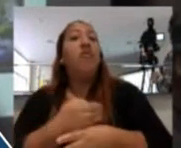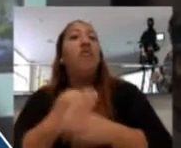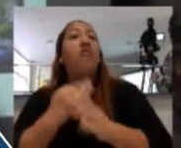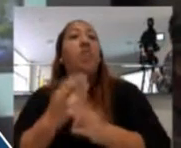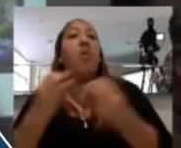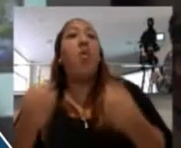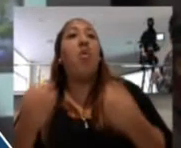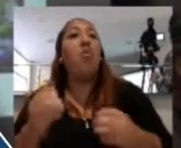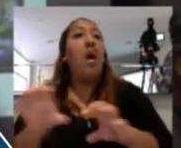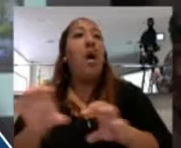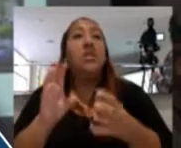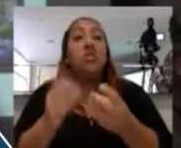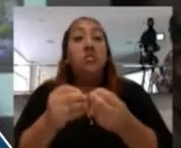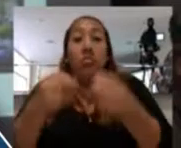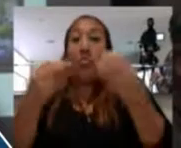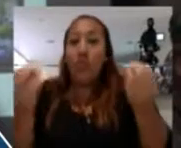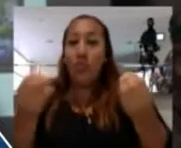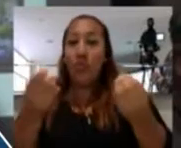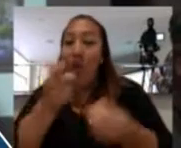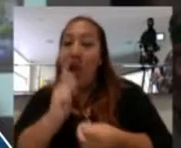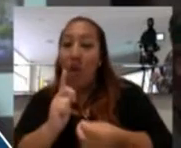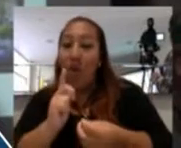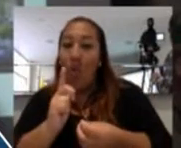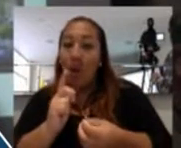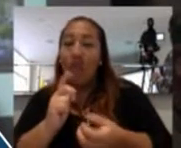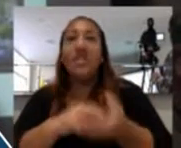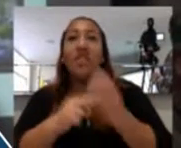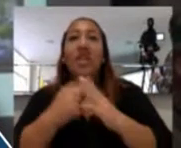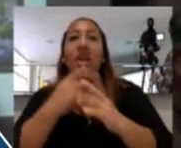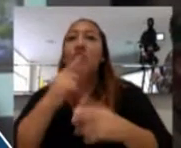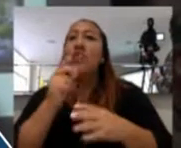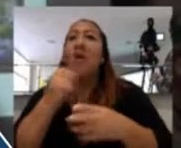manejo del exceso de agua es un sistema malo.